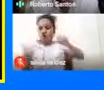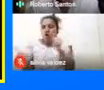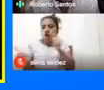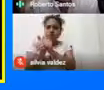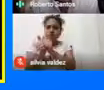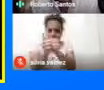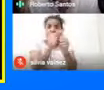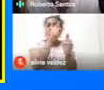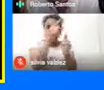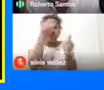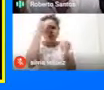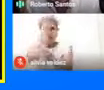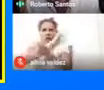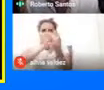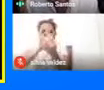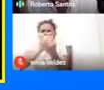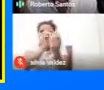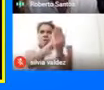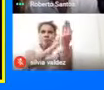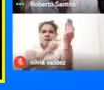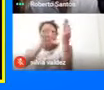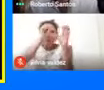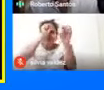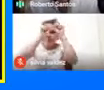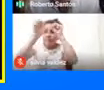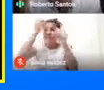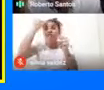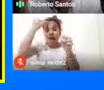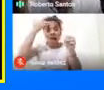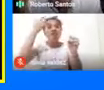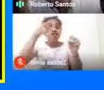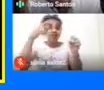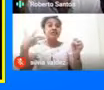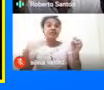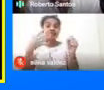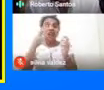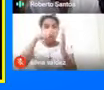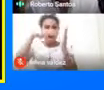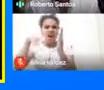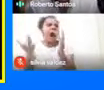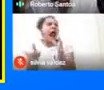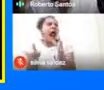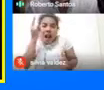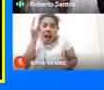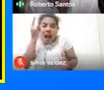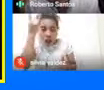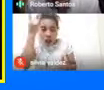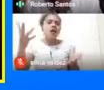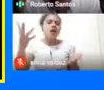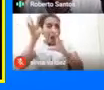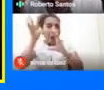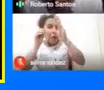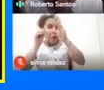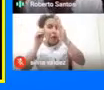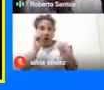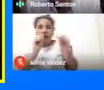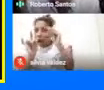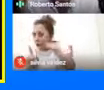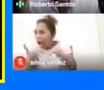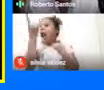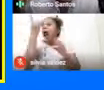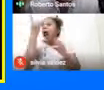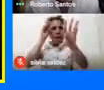leen perfectamente Cada una de estas piedras Y bueno Algo Algo Algo Estamos aprendiendo Algo Hemos